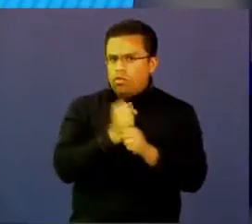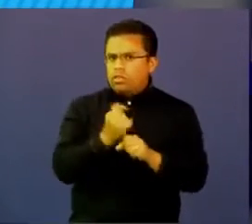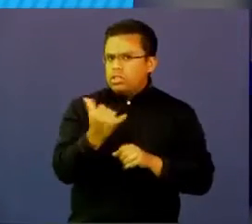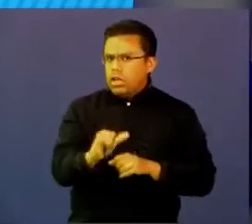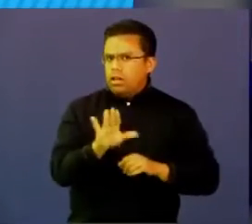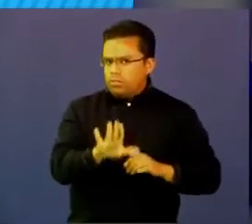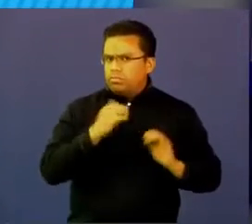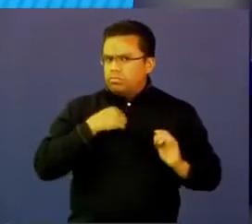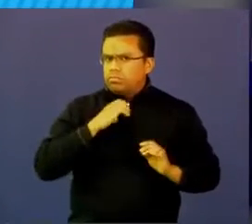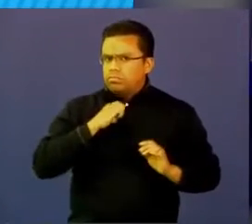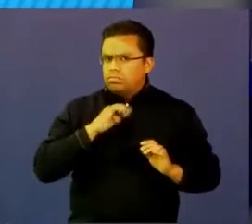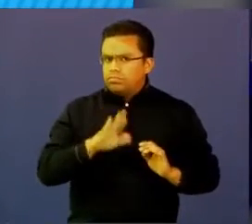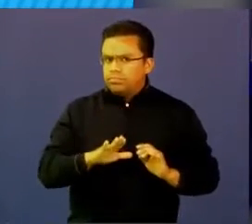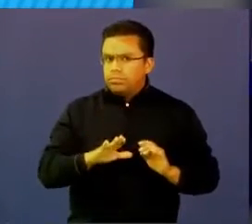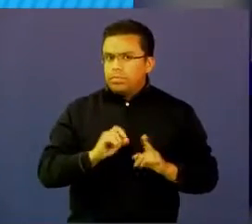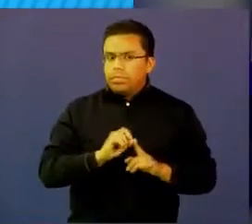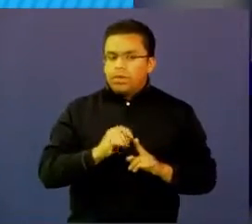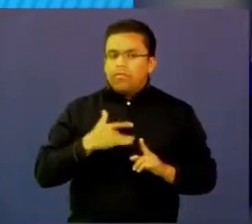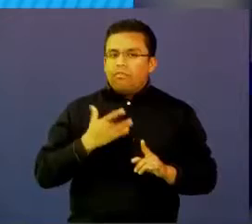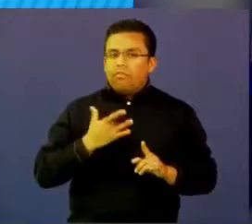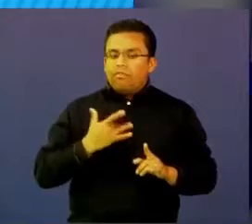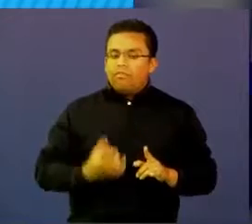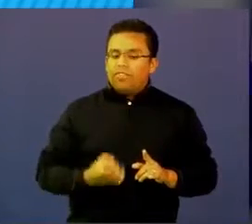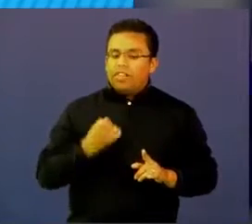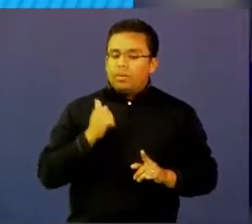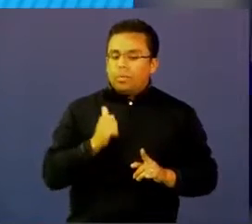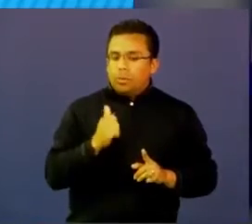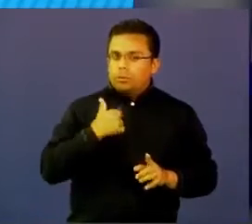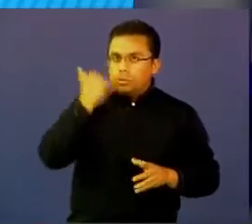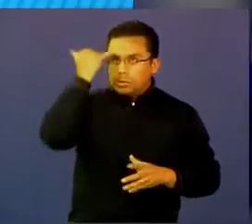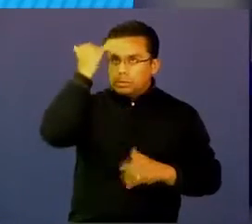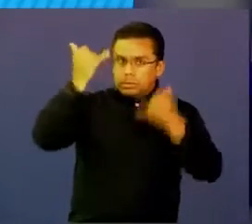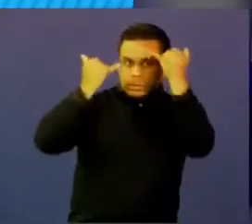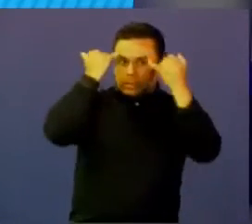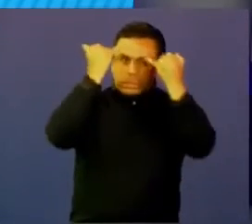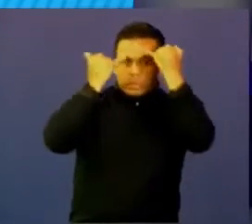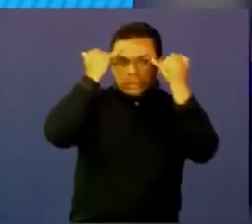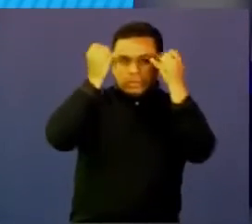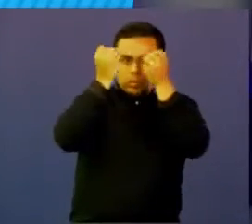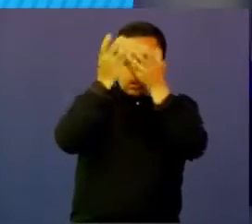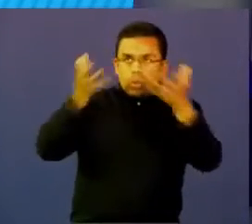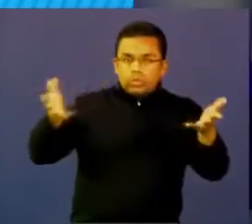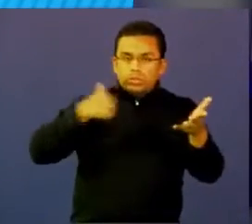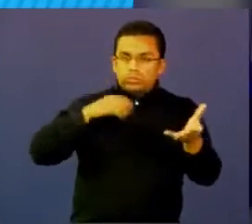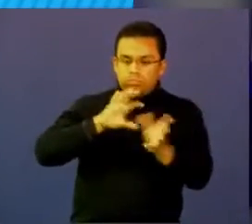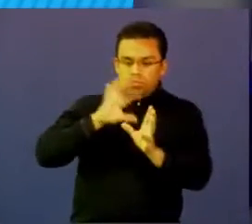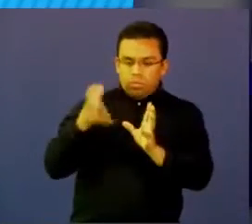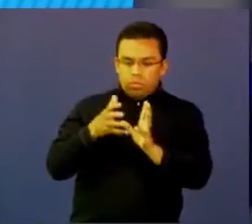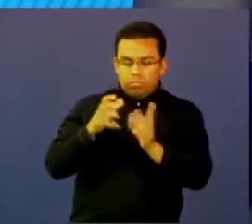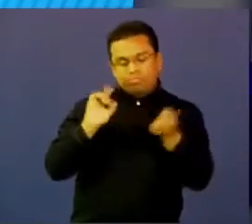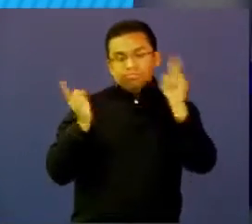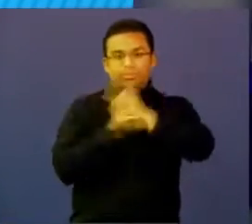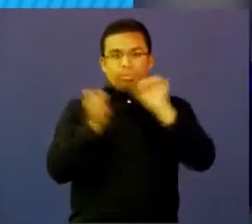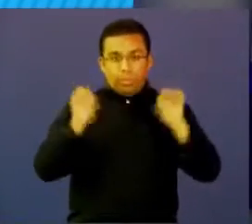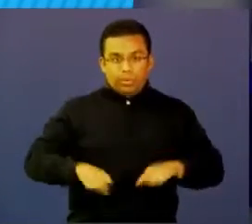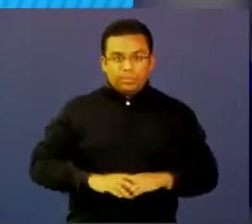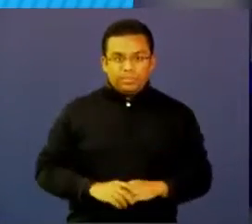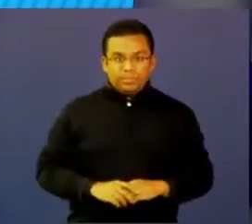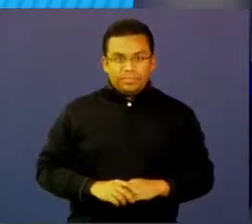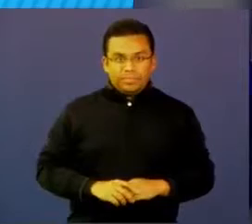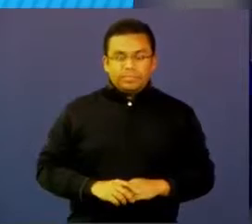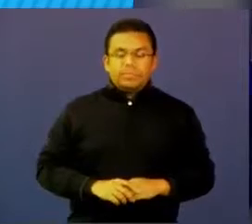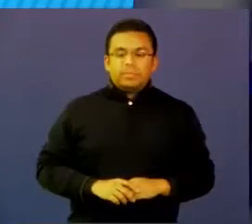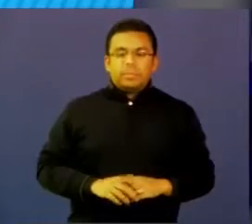creatividad la tienen, lo que nos falta es incentivar la confianza creativa en señales que pueden cambiar el mundo. La tecnología nos da